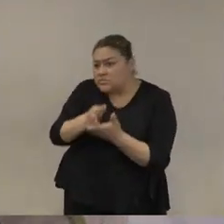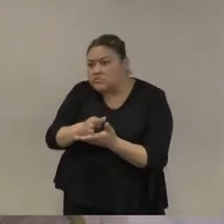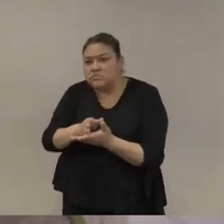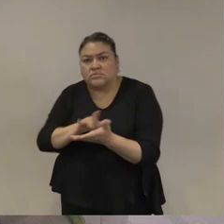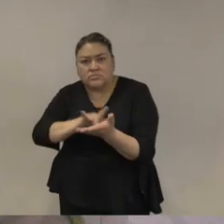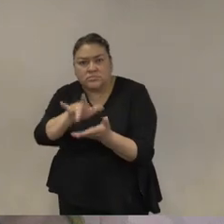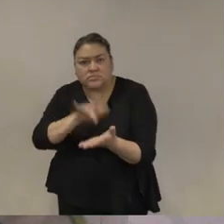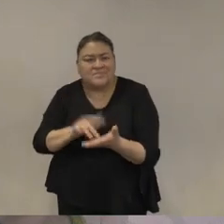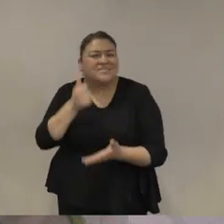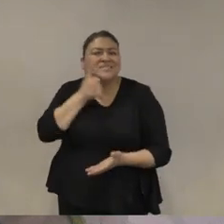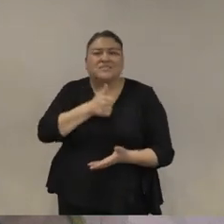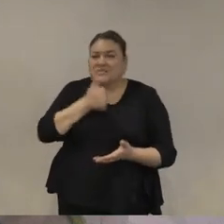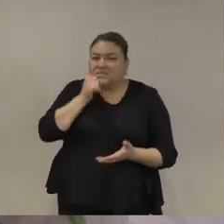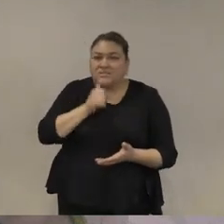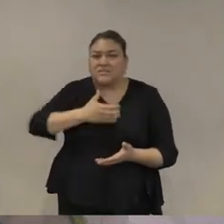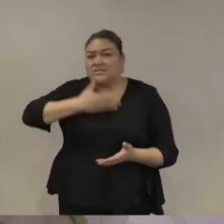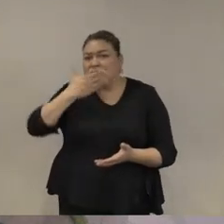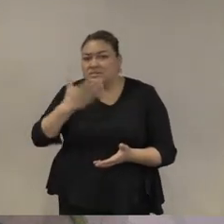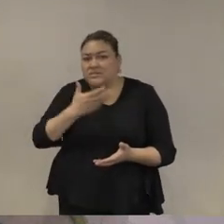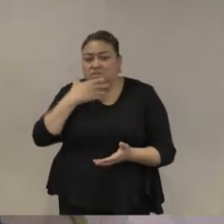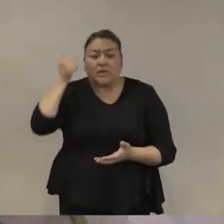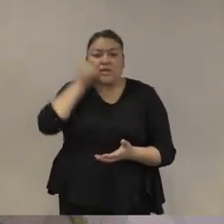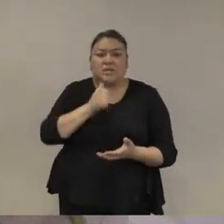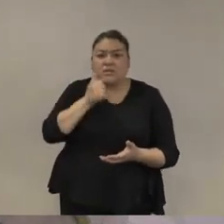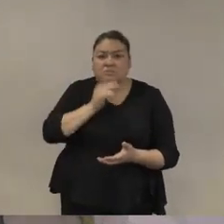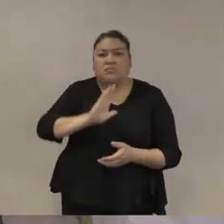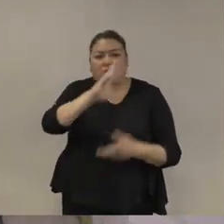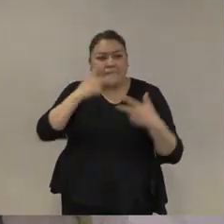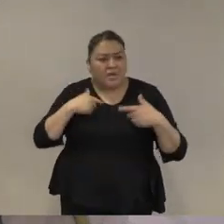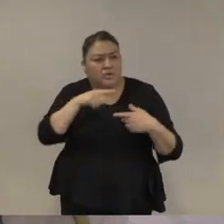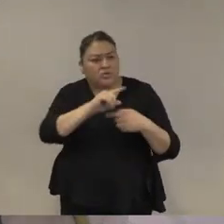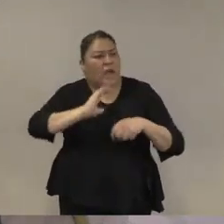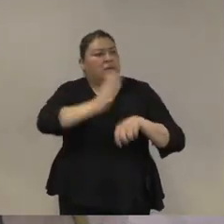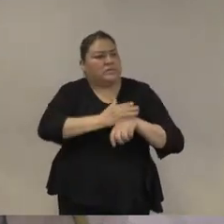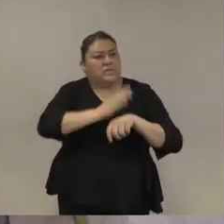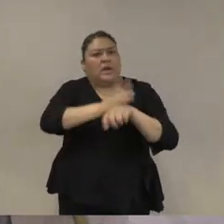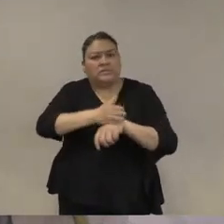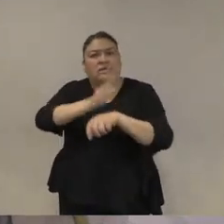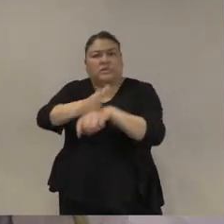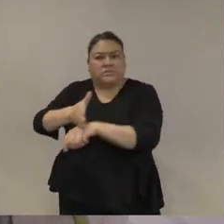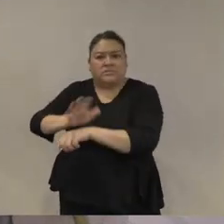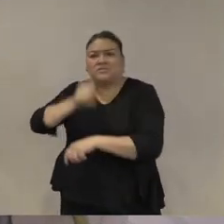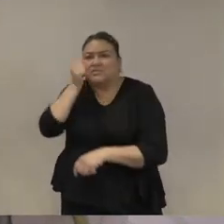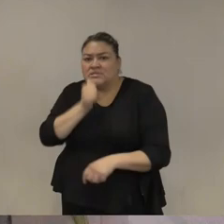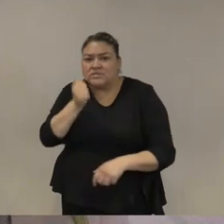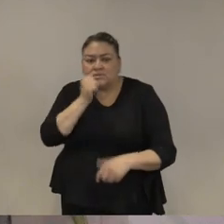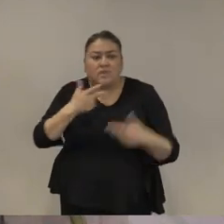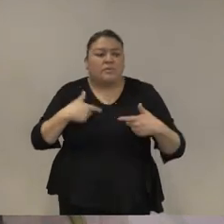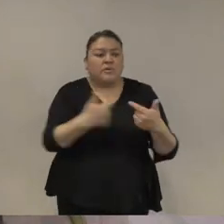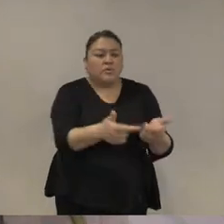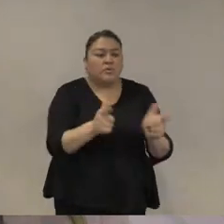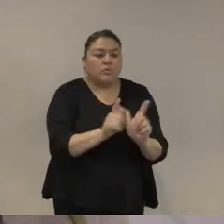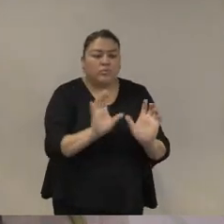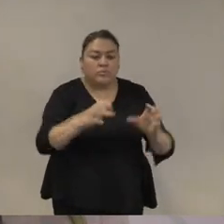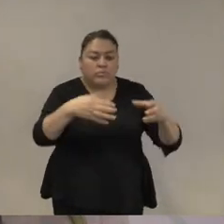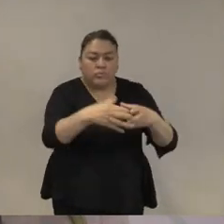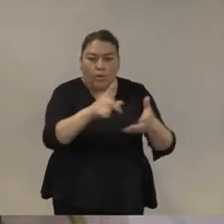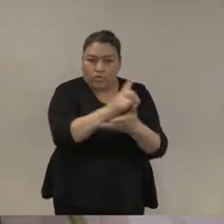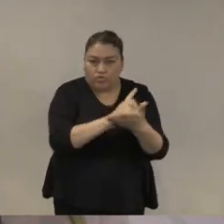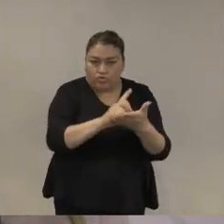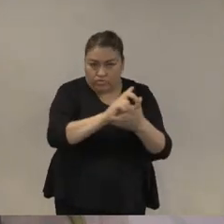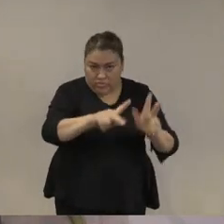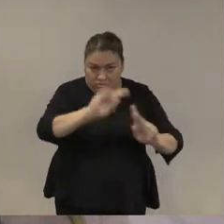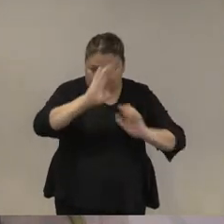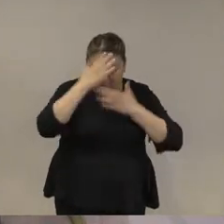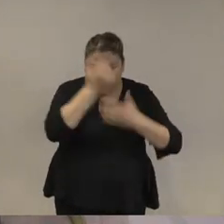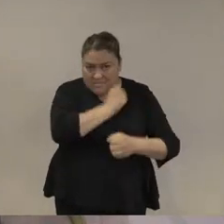un enfoque cada vez más punitivo empoderan organizaciones criminales y al empoderarlas